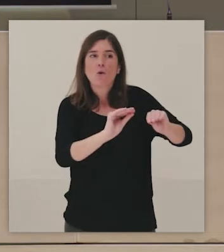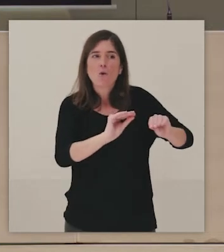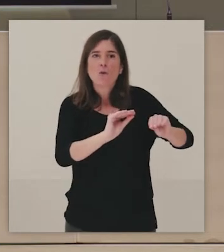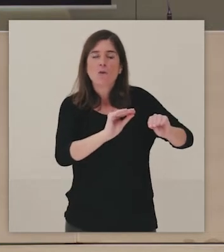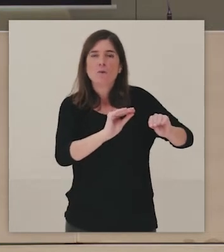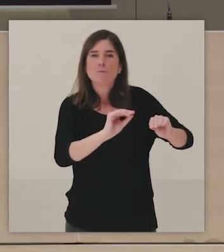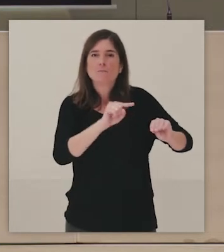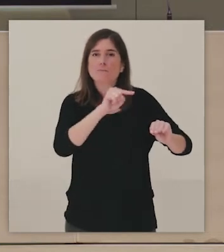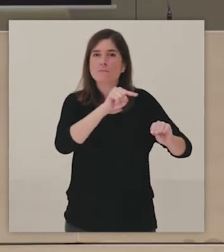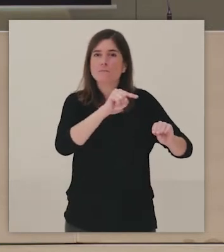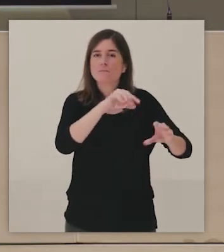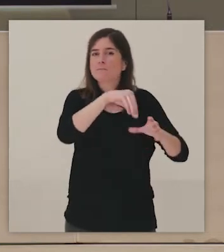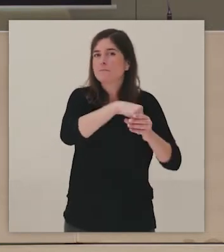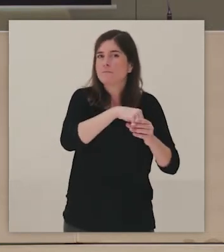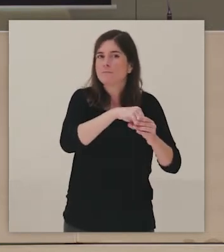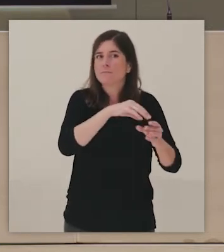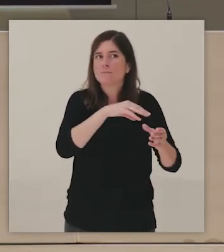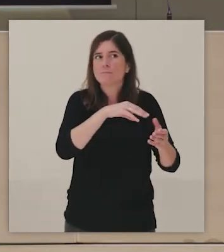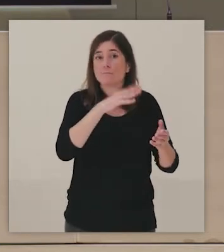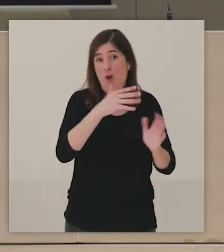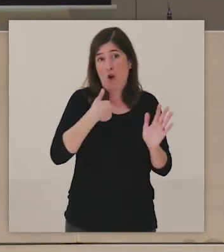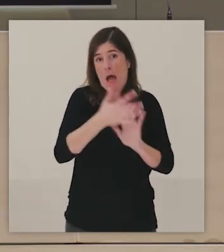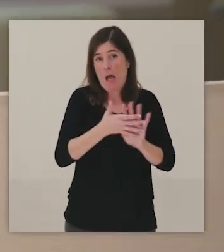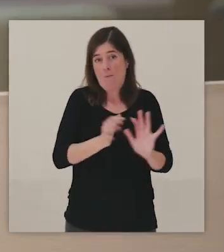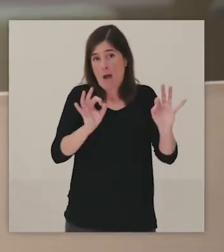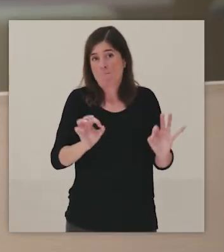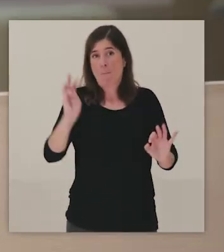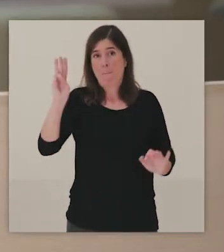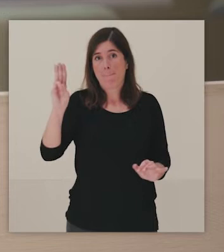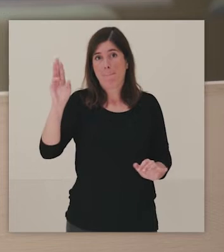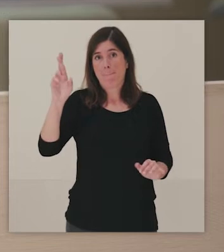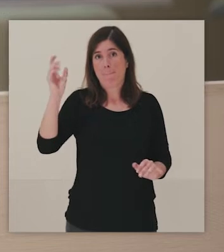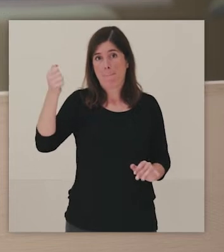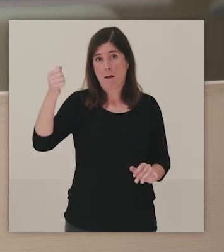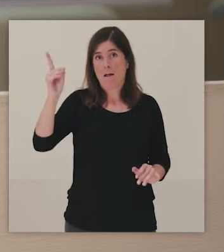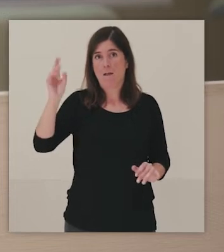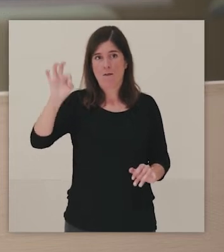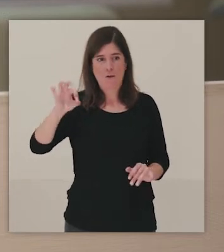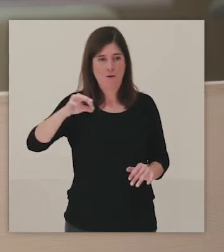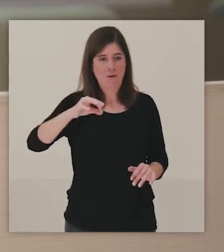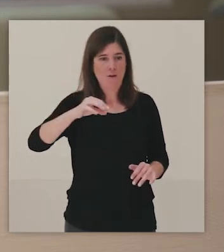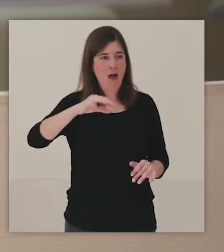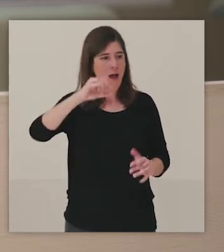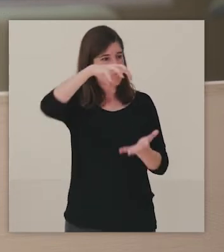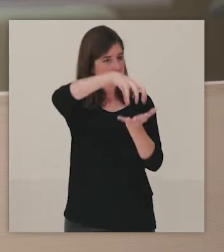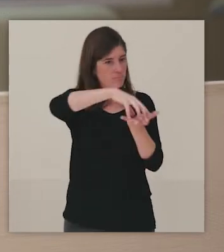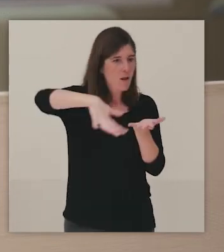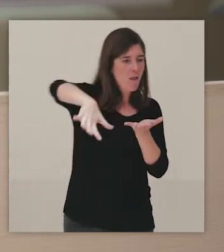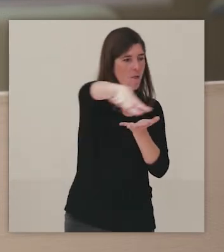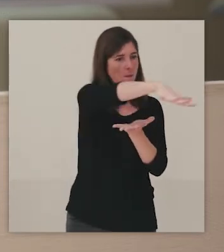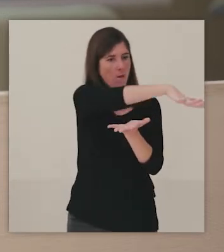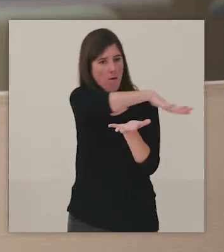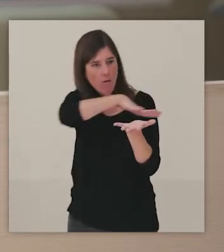el Prado está físicamente en un entorno, hay un